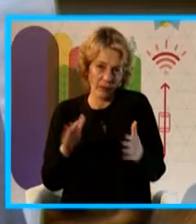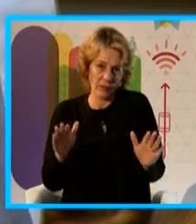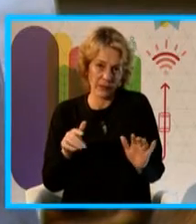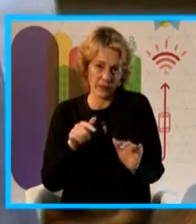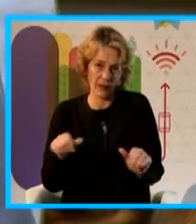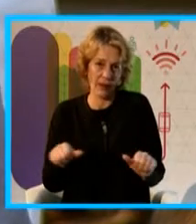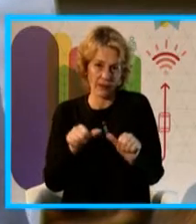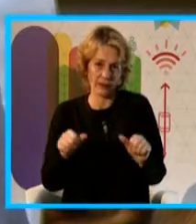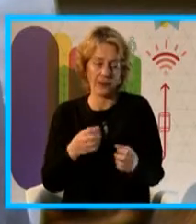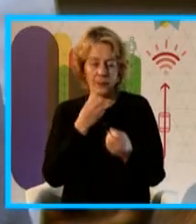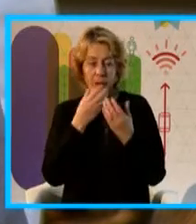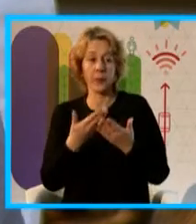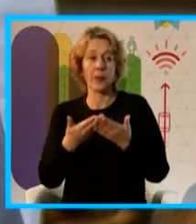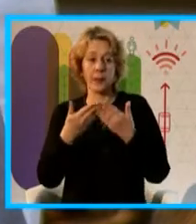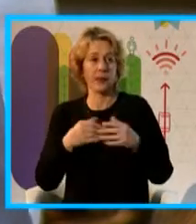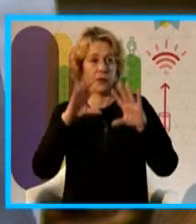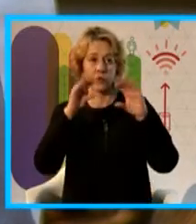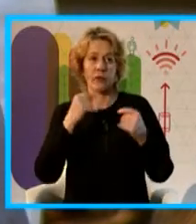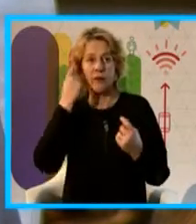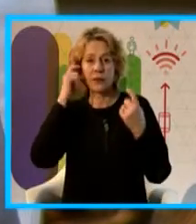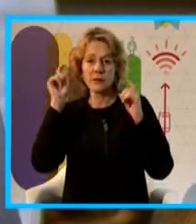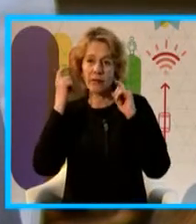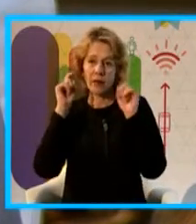bienvenidos sean todos los aportes que nos puedan hacer